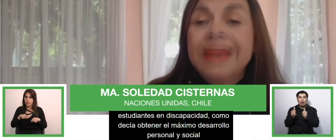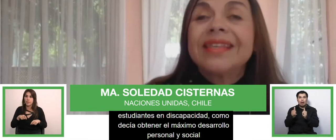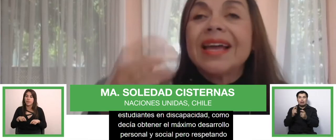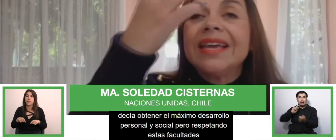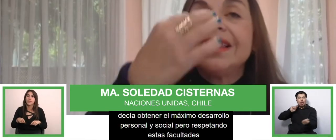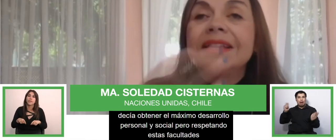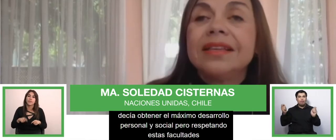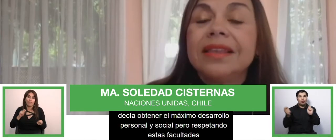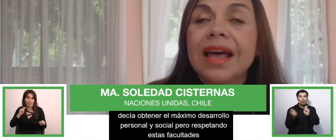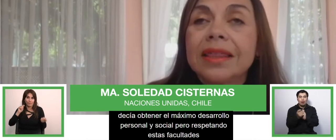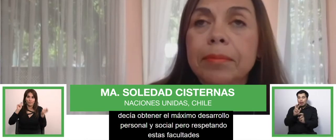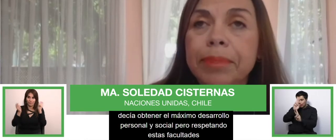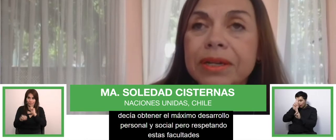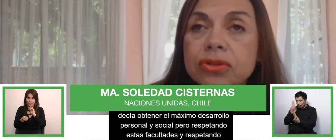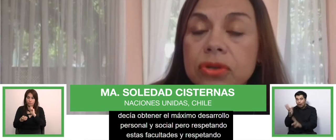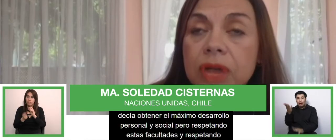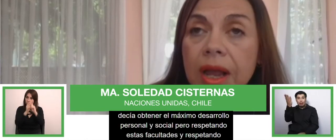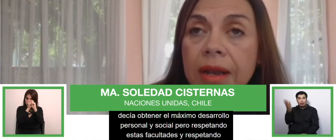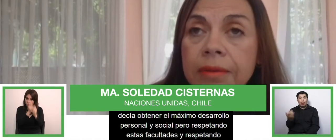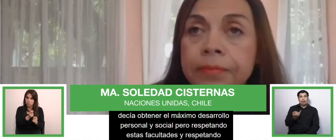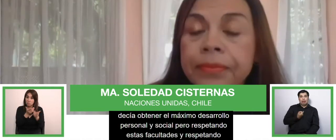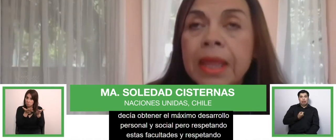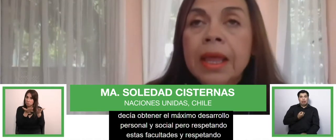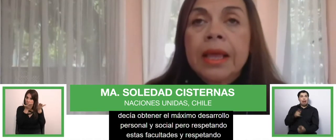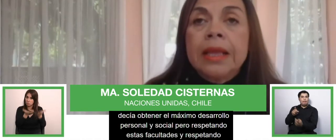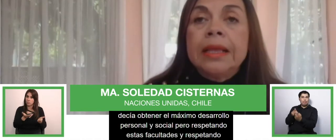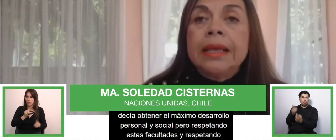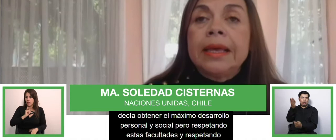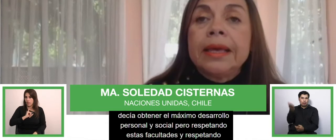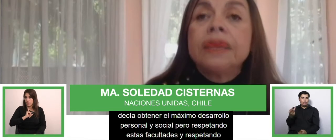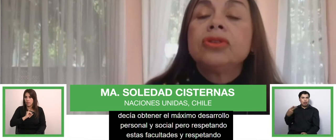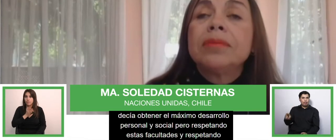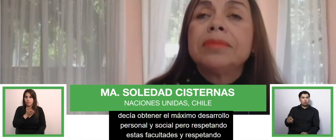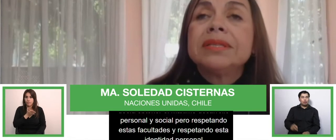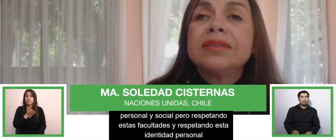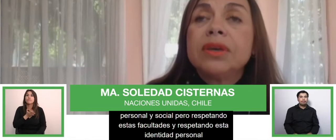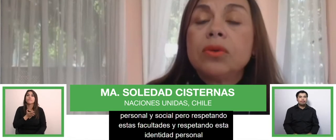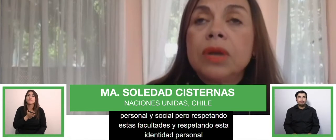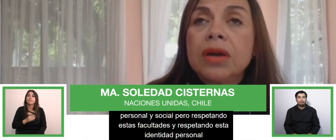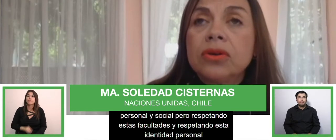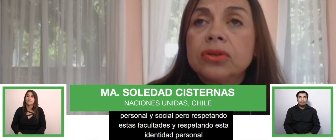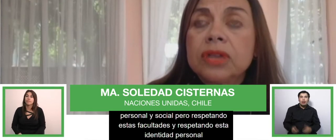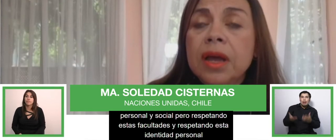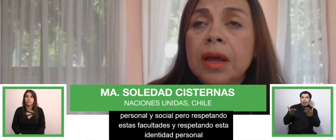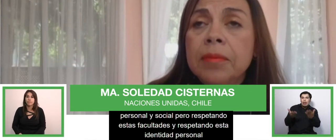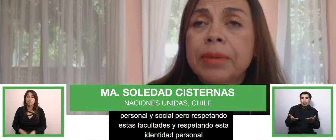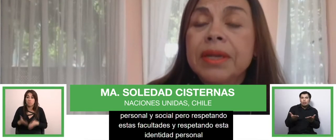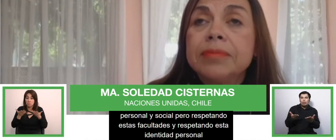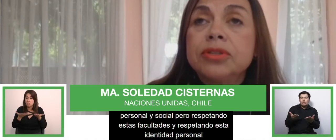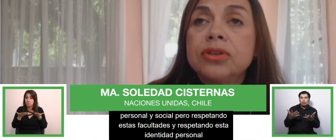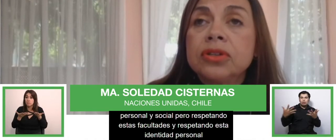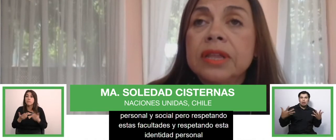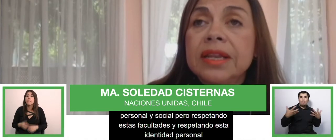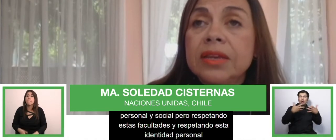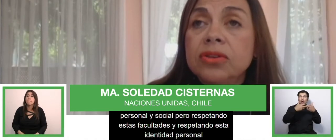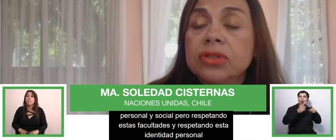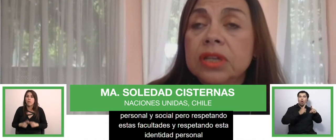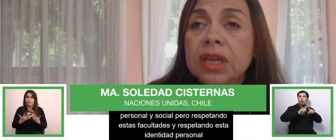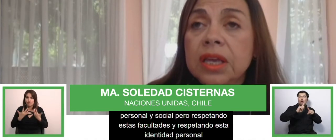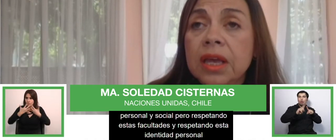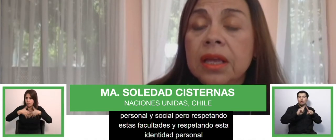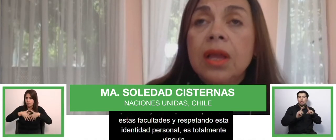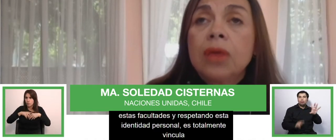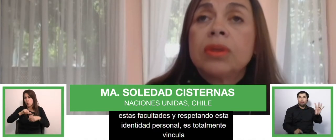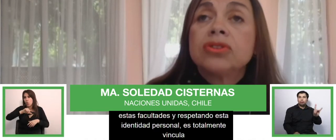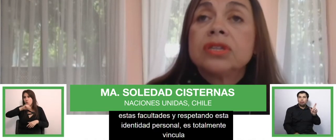esta identidad personal. Esto también se vincula con otra prescripción de niños